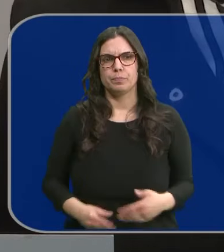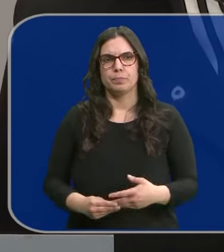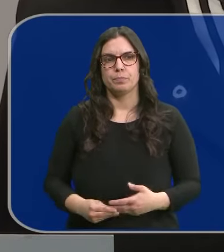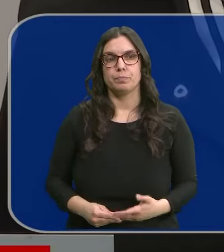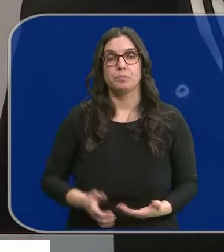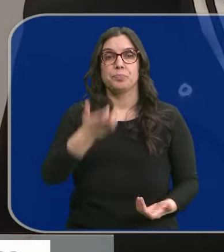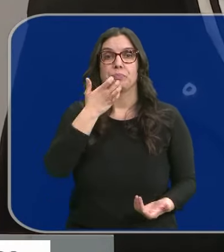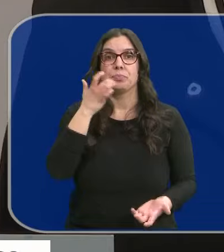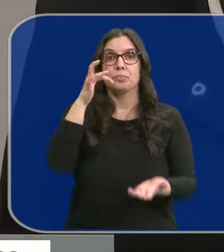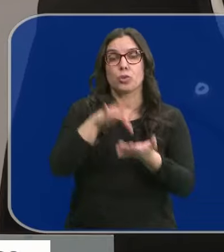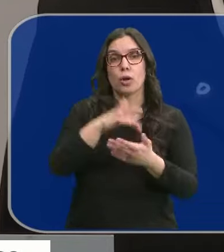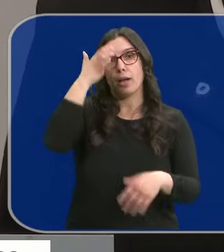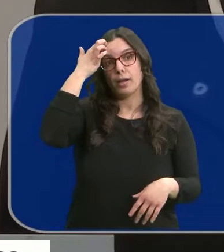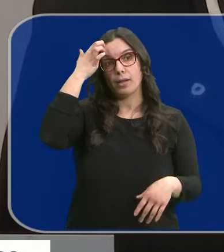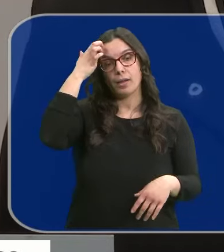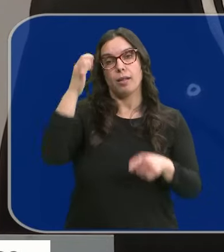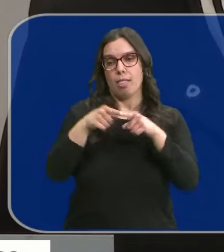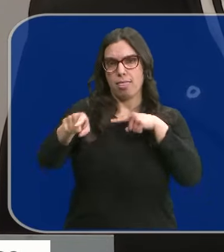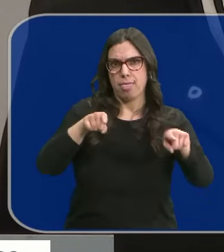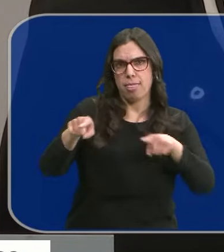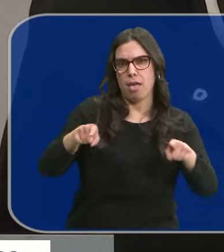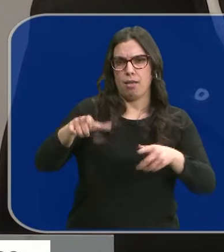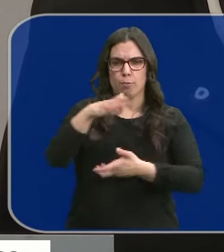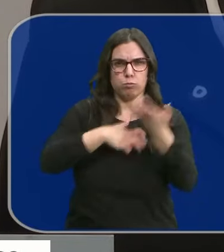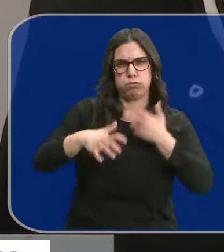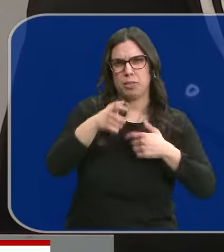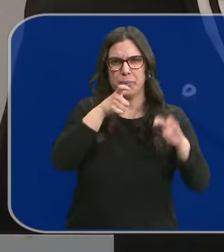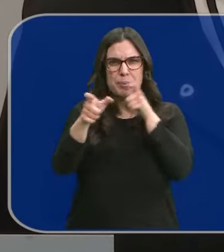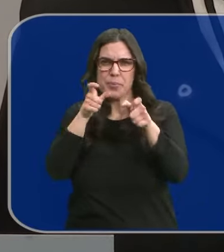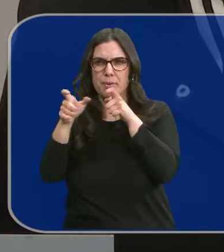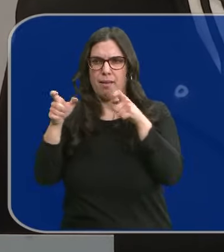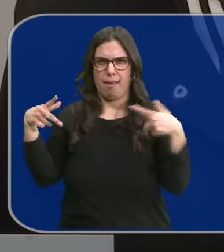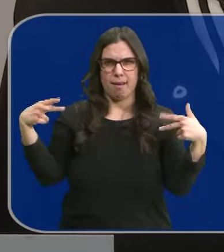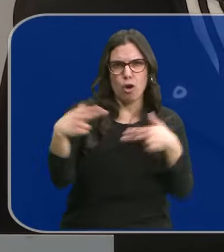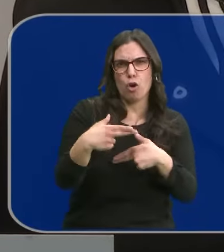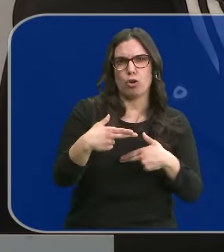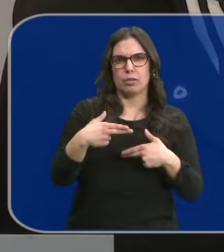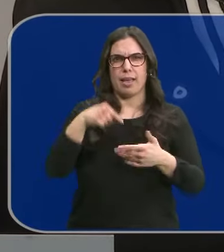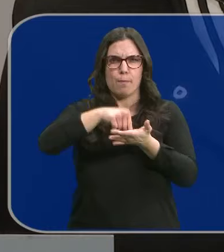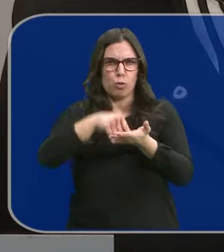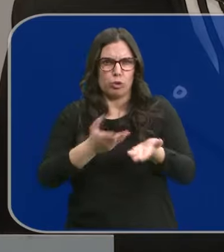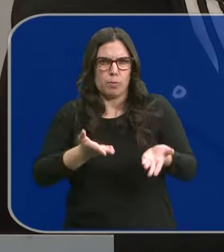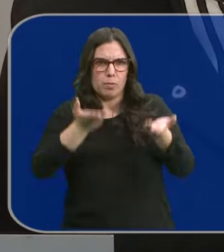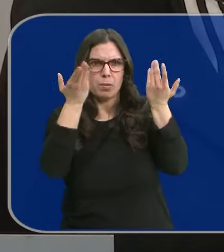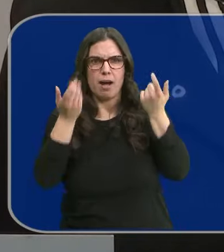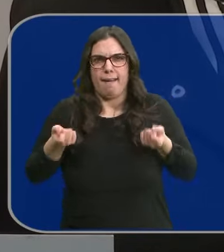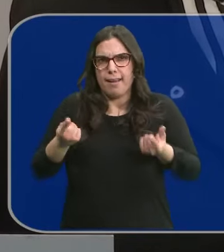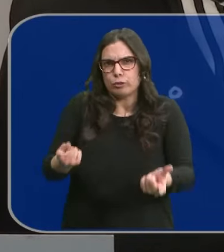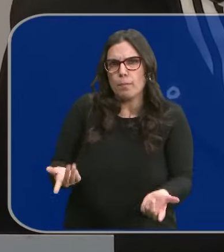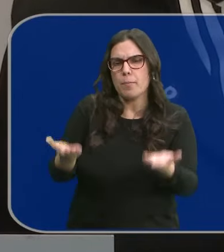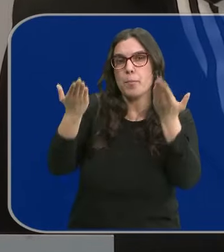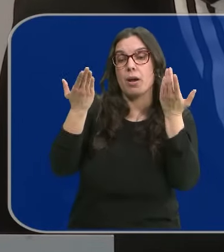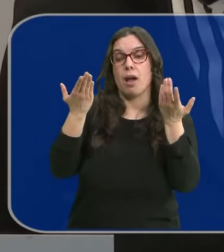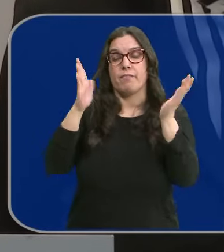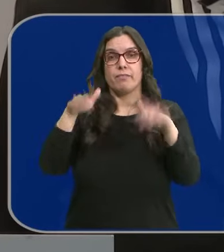Cuando siembras discordia, siembras insultos, siembras recortes, siembras más impuestos, siembras más gastos